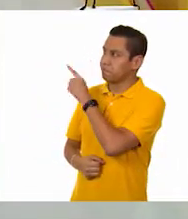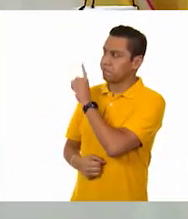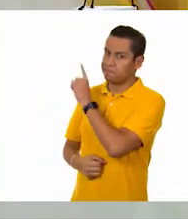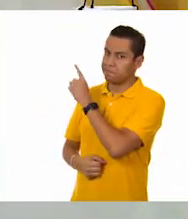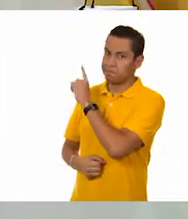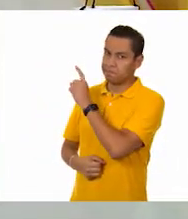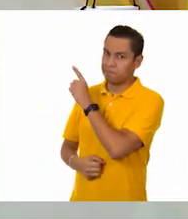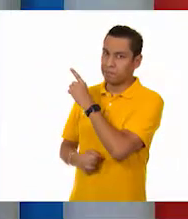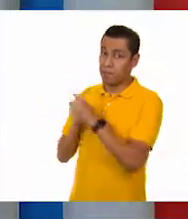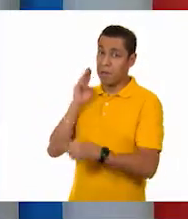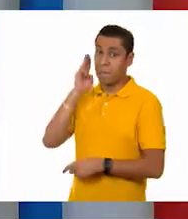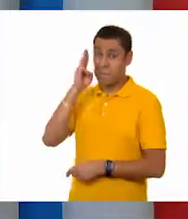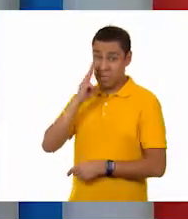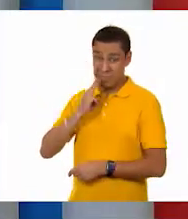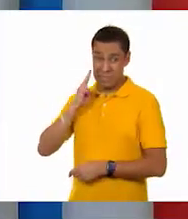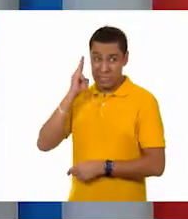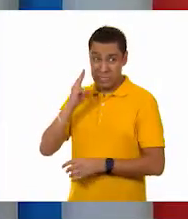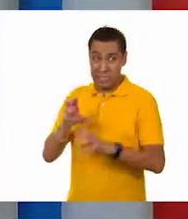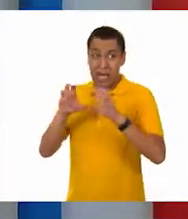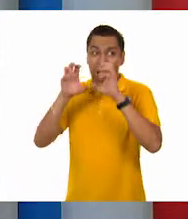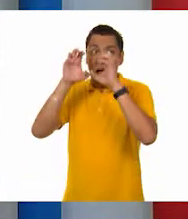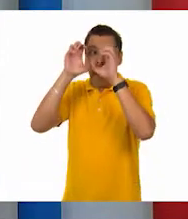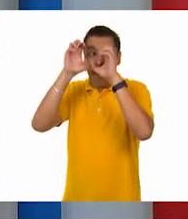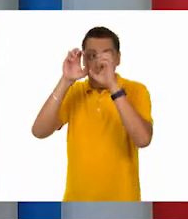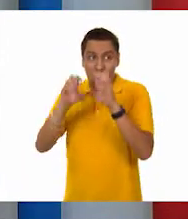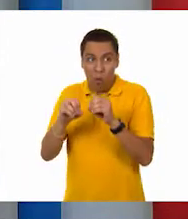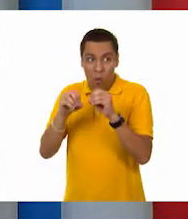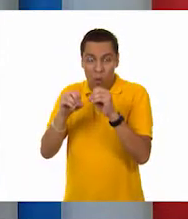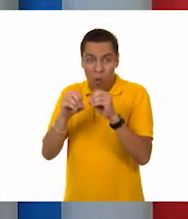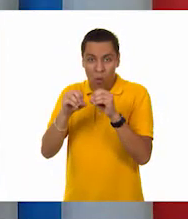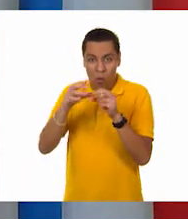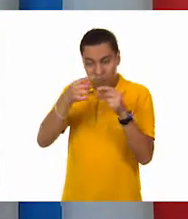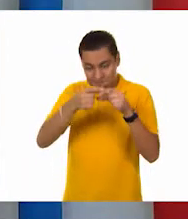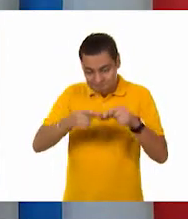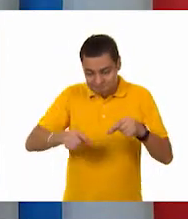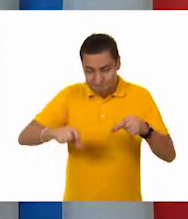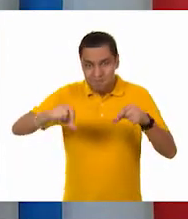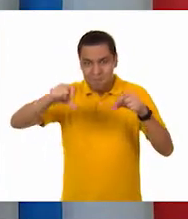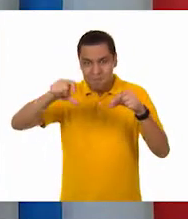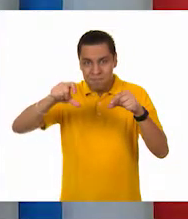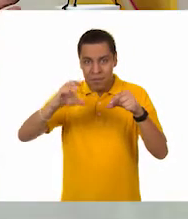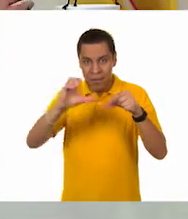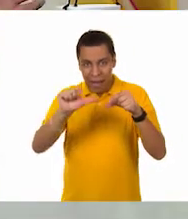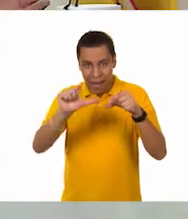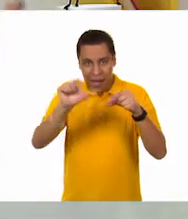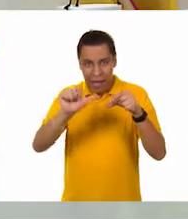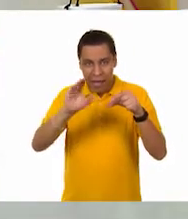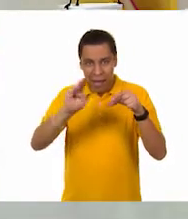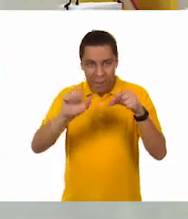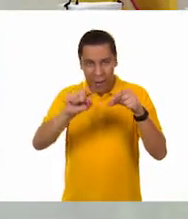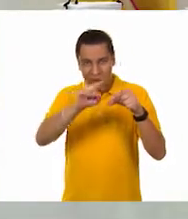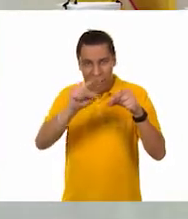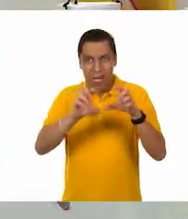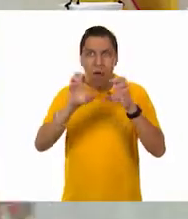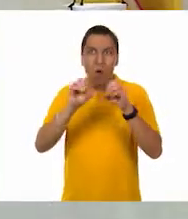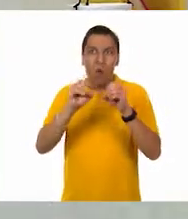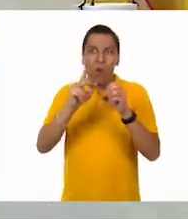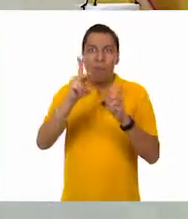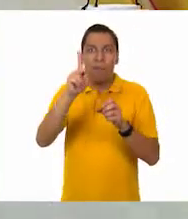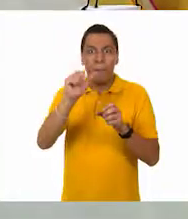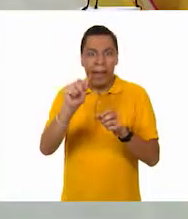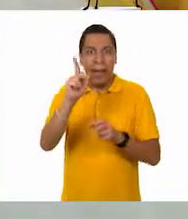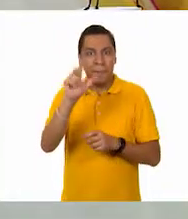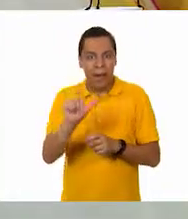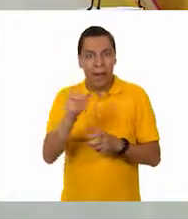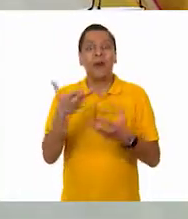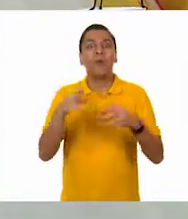la manzana o la calabaza o tal vez la papa, porque si la papa es un poco más grande, pues creo que